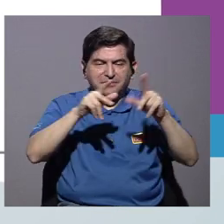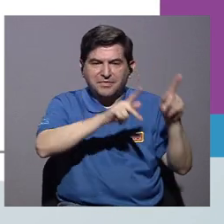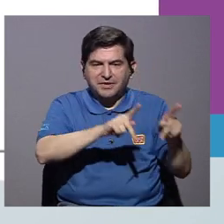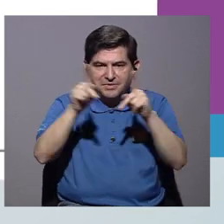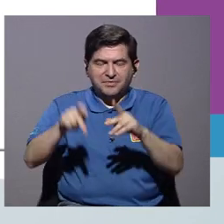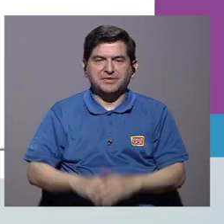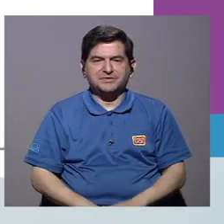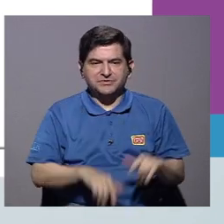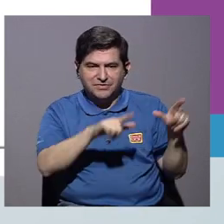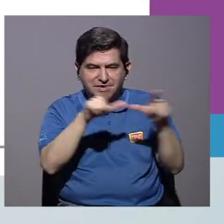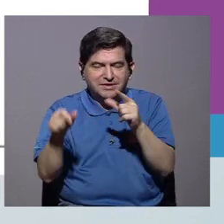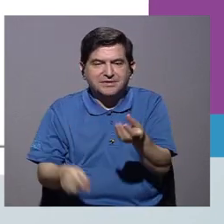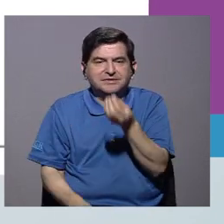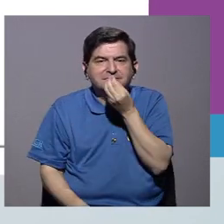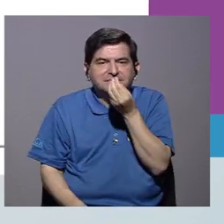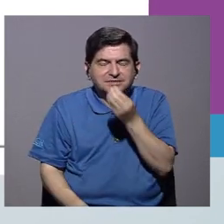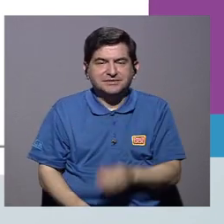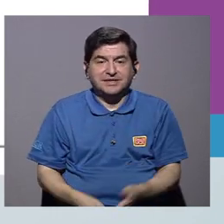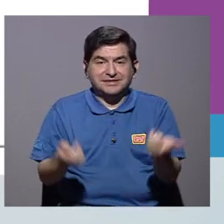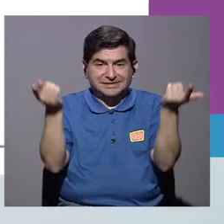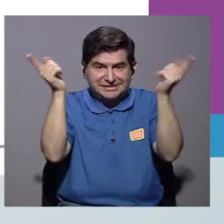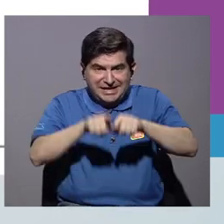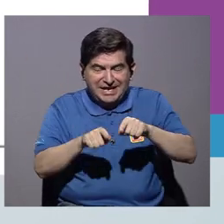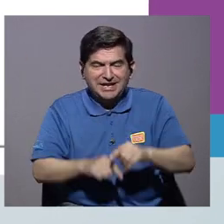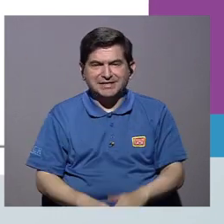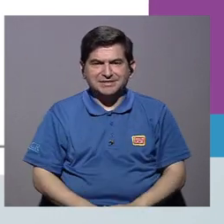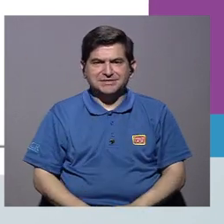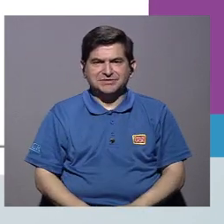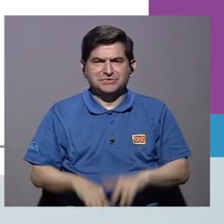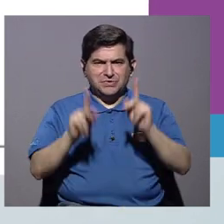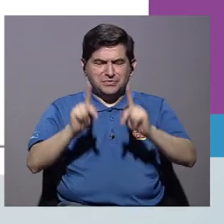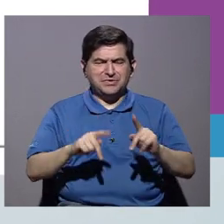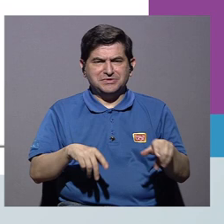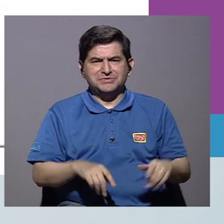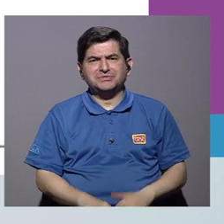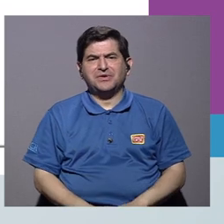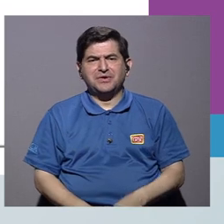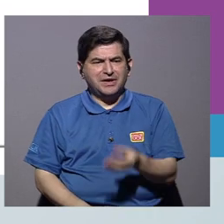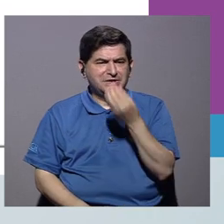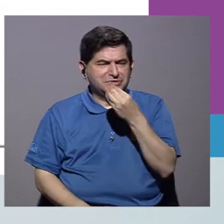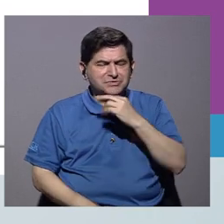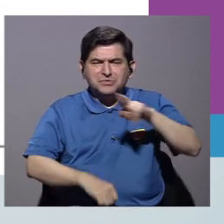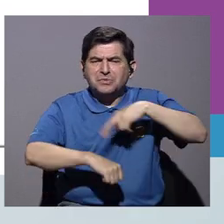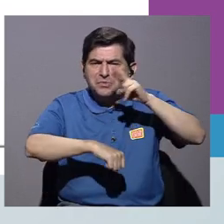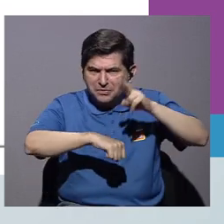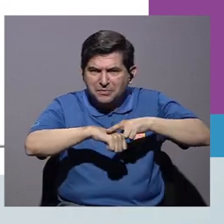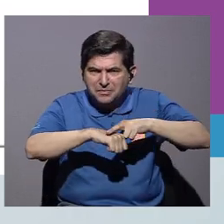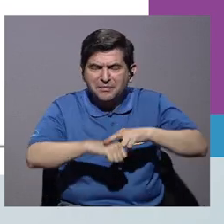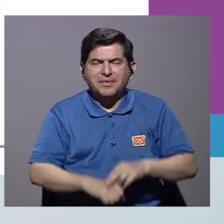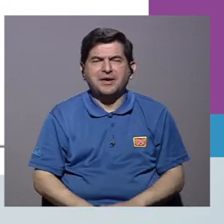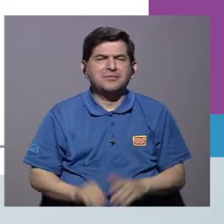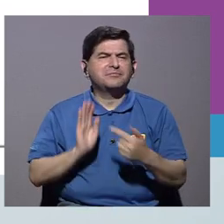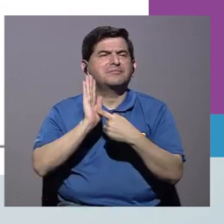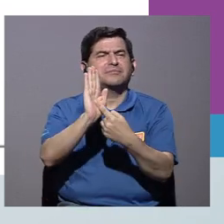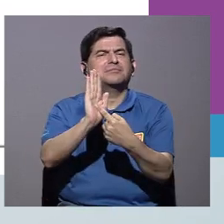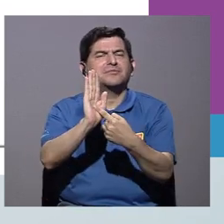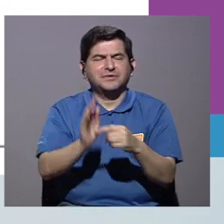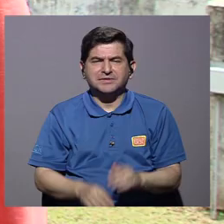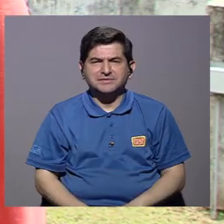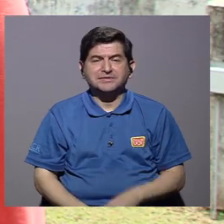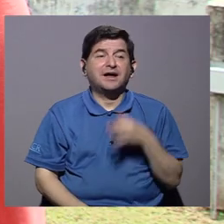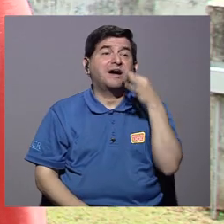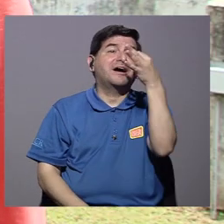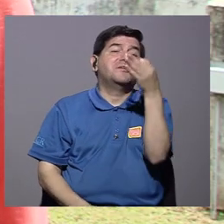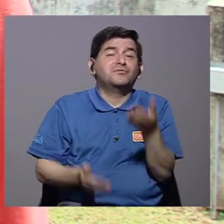consumo de insectos porque está llegando la información y hay personas que están dispuestas a consumir. El hecho de que haya esta disposición al consumo regular